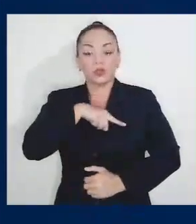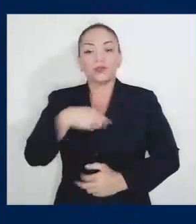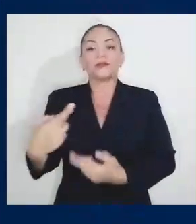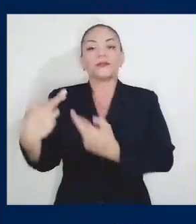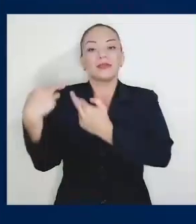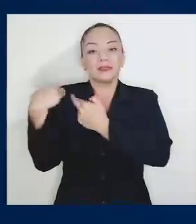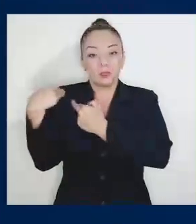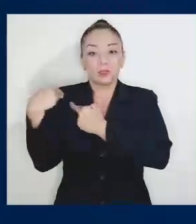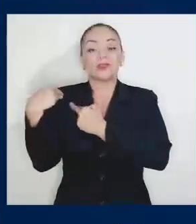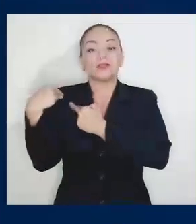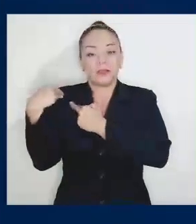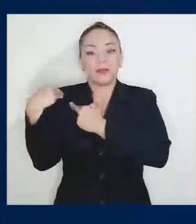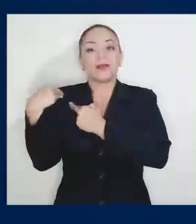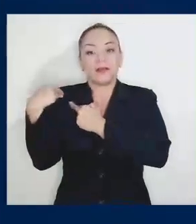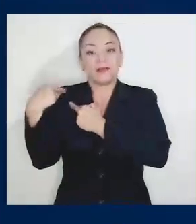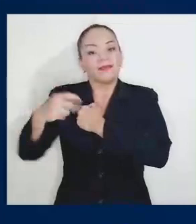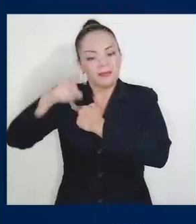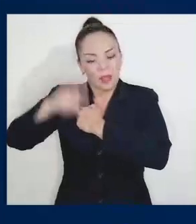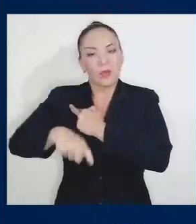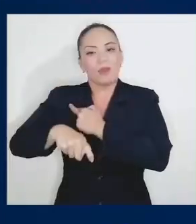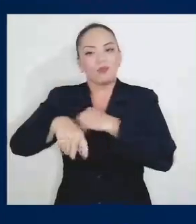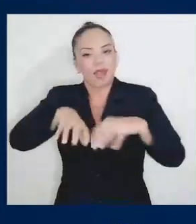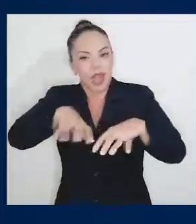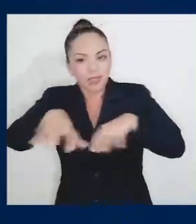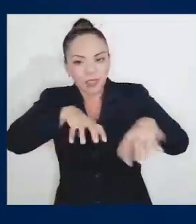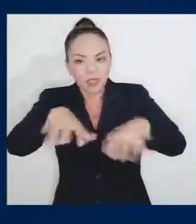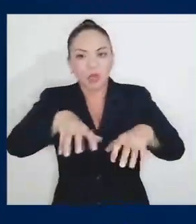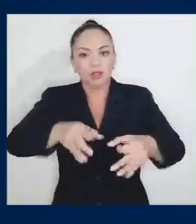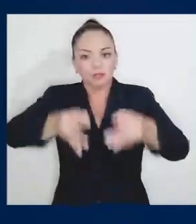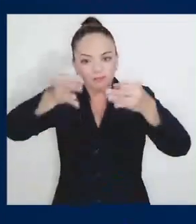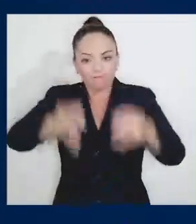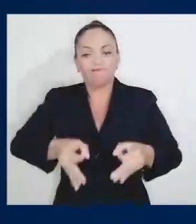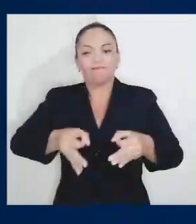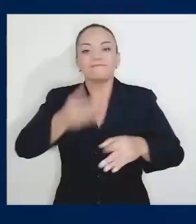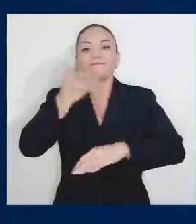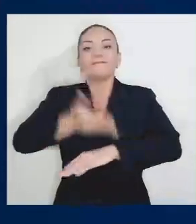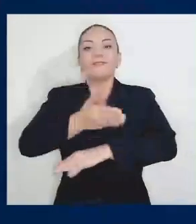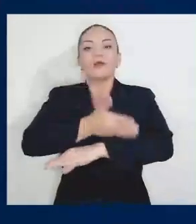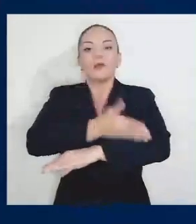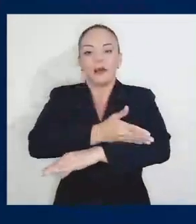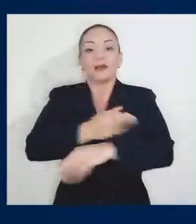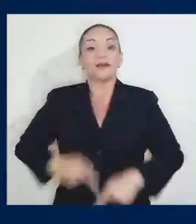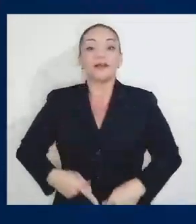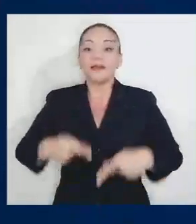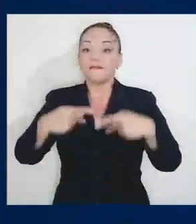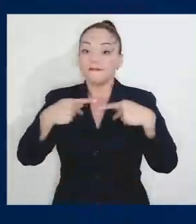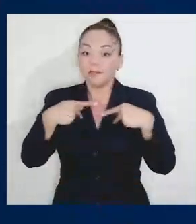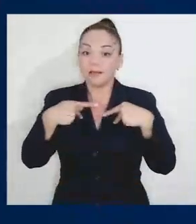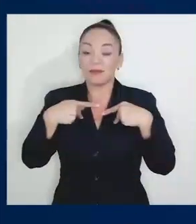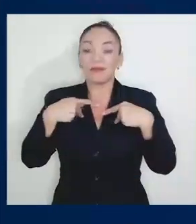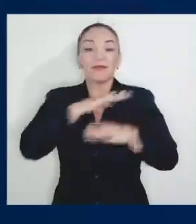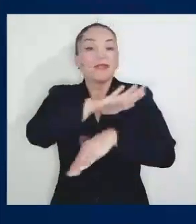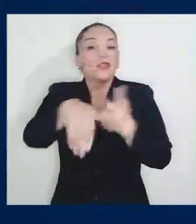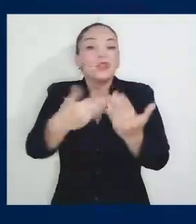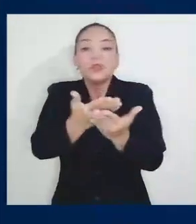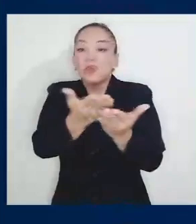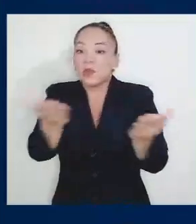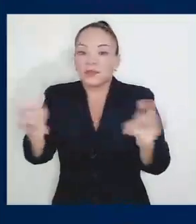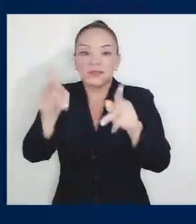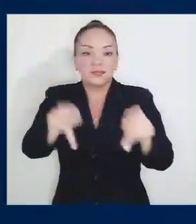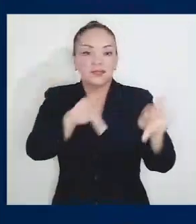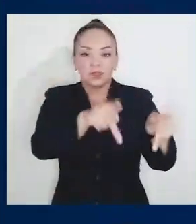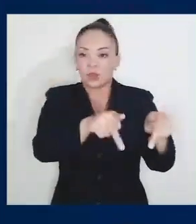manifestarse en acciones concretas para mejorar la calidad de vida de todos, sin excepción.